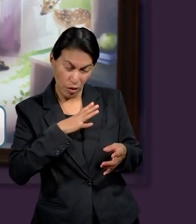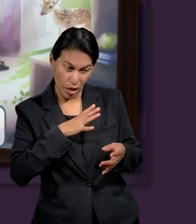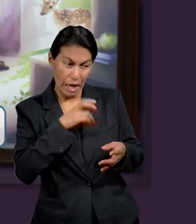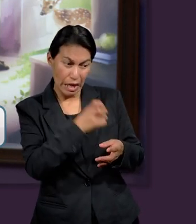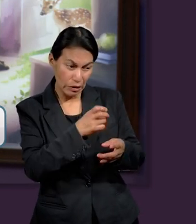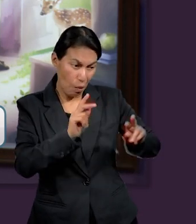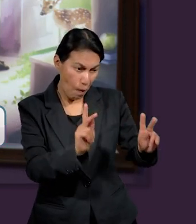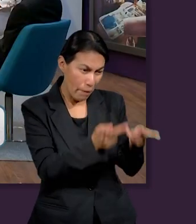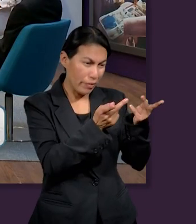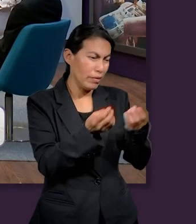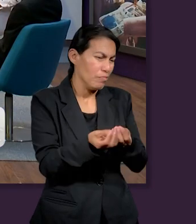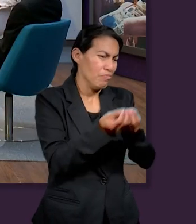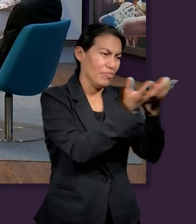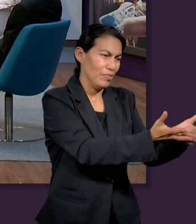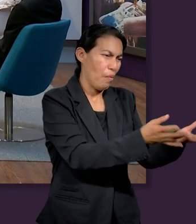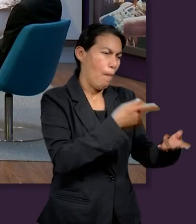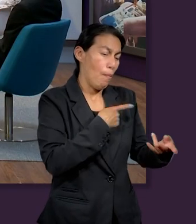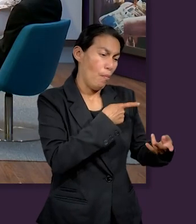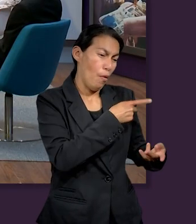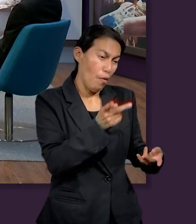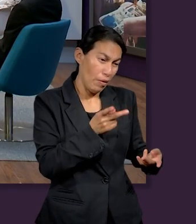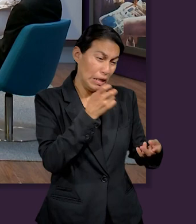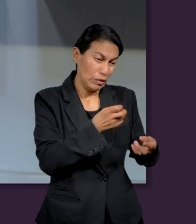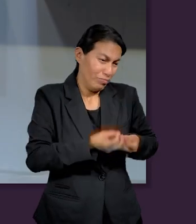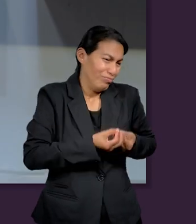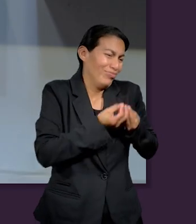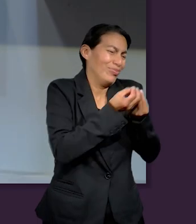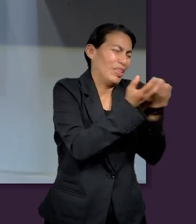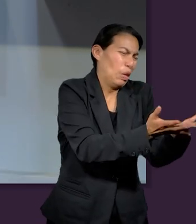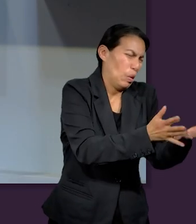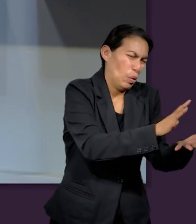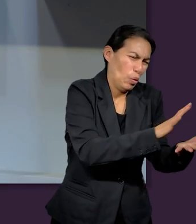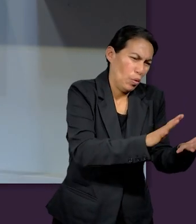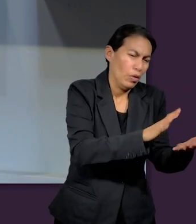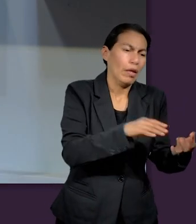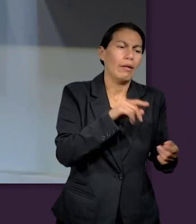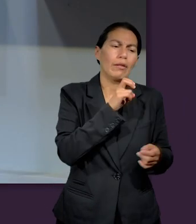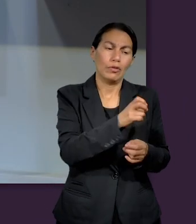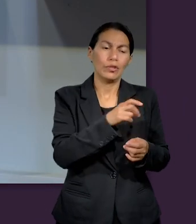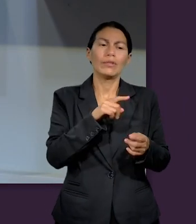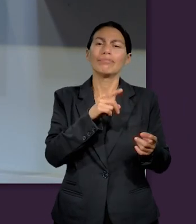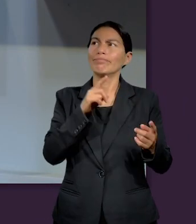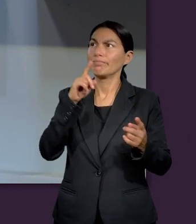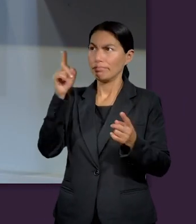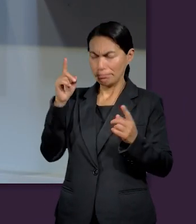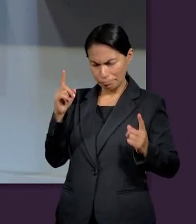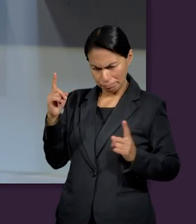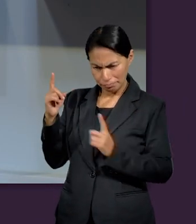tesoro en el cielo. Y ven, sígueme. ¿Qué será que tenía en mente Jesús